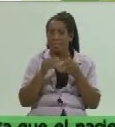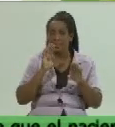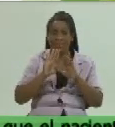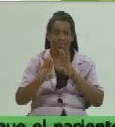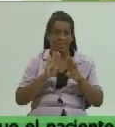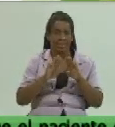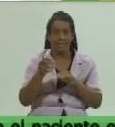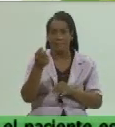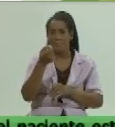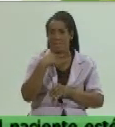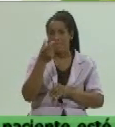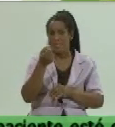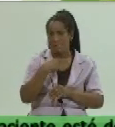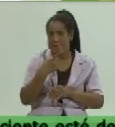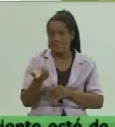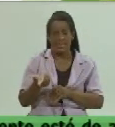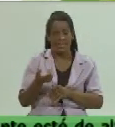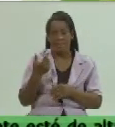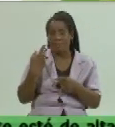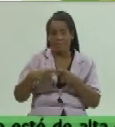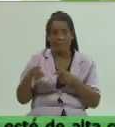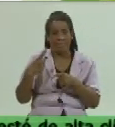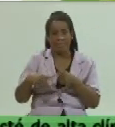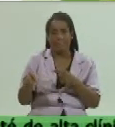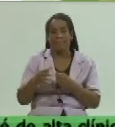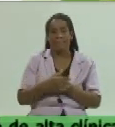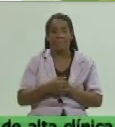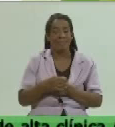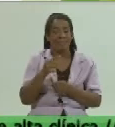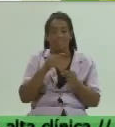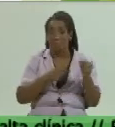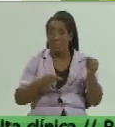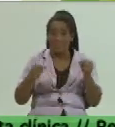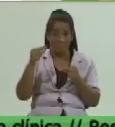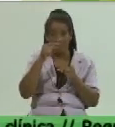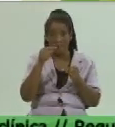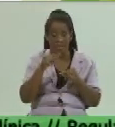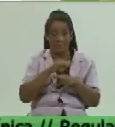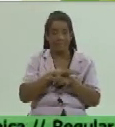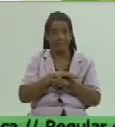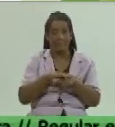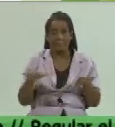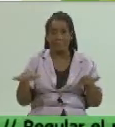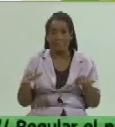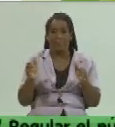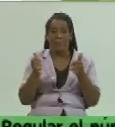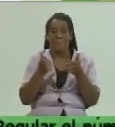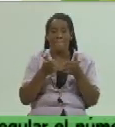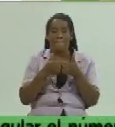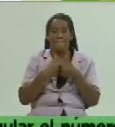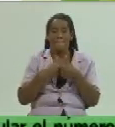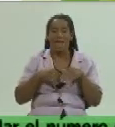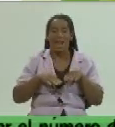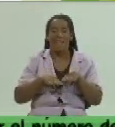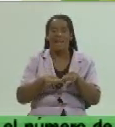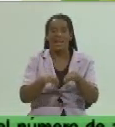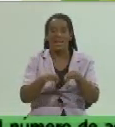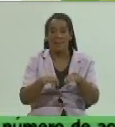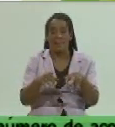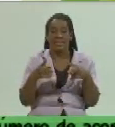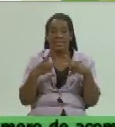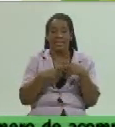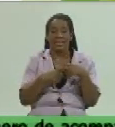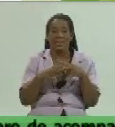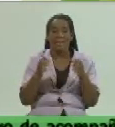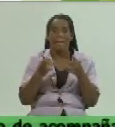principales han estado en las que hice referencia inicialmente así como en las panaderías del Minal y también en las panaderías de